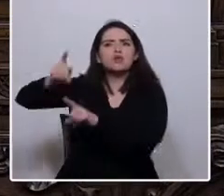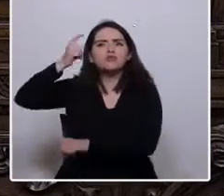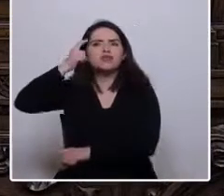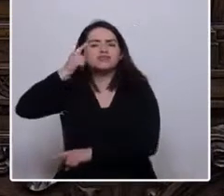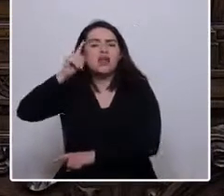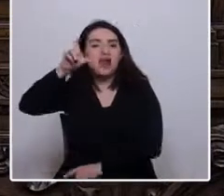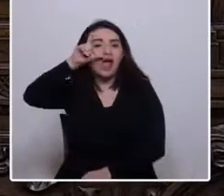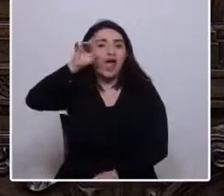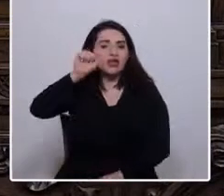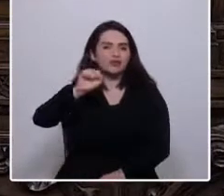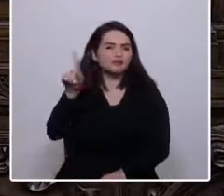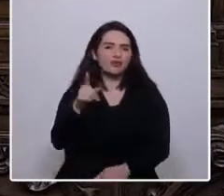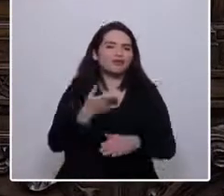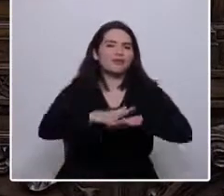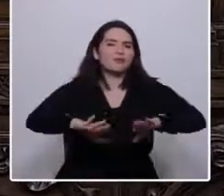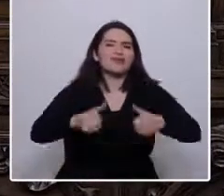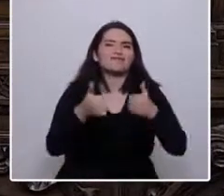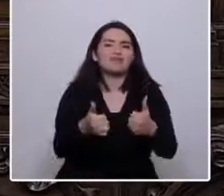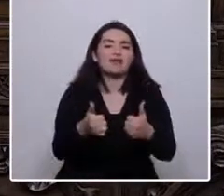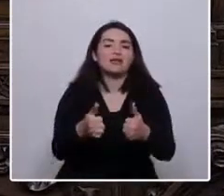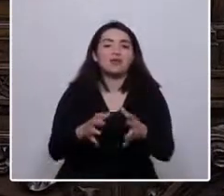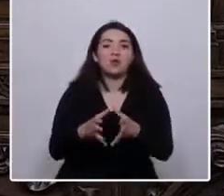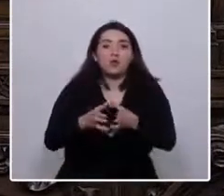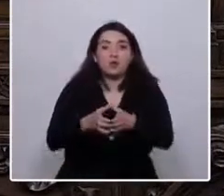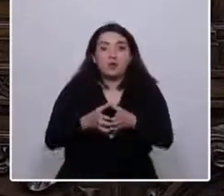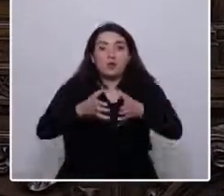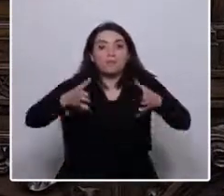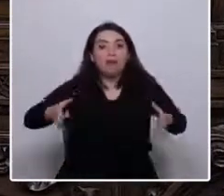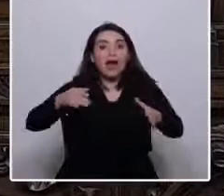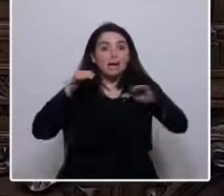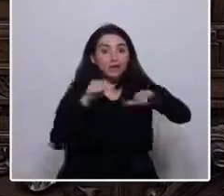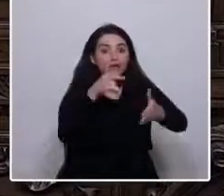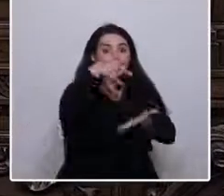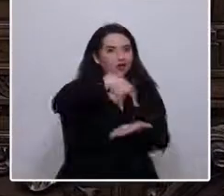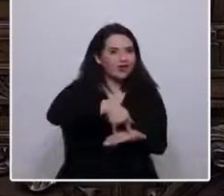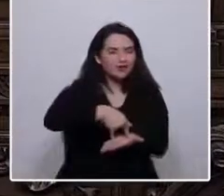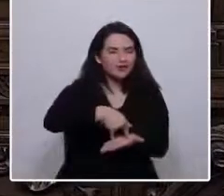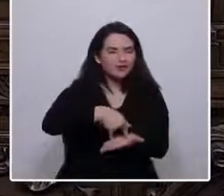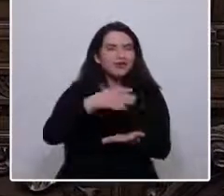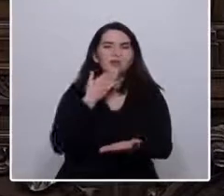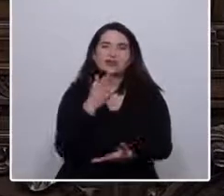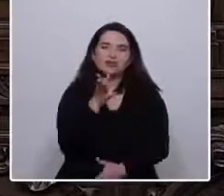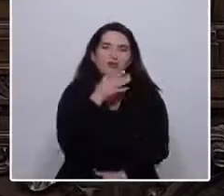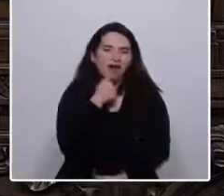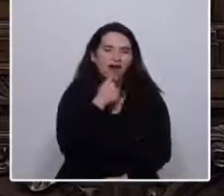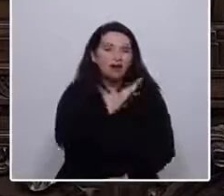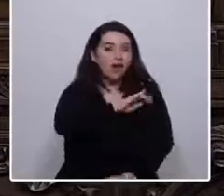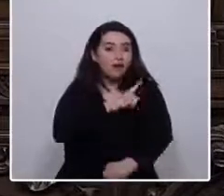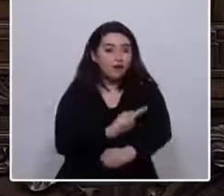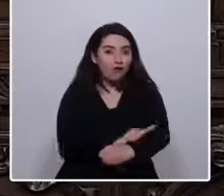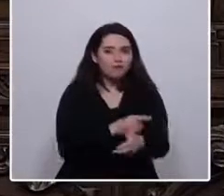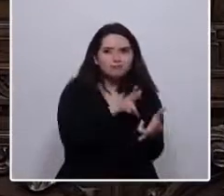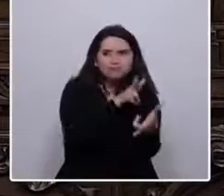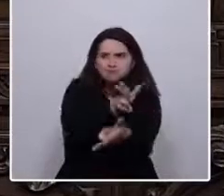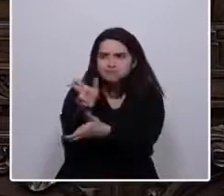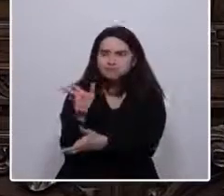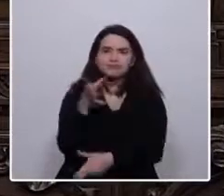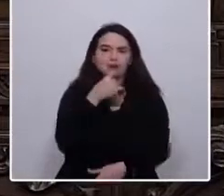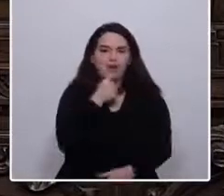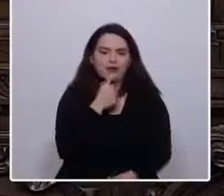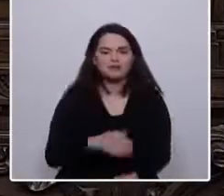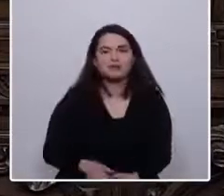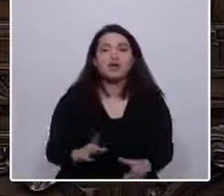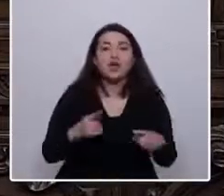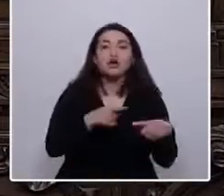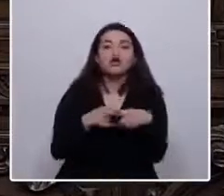tenía mayoría en el Congreso ni fuerzas para conquistar el poder por las armas. El socialista Carlos Altamirano, uno